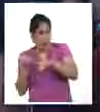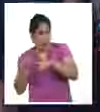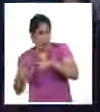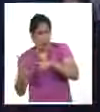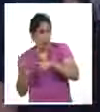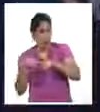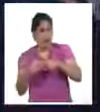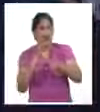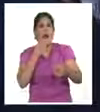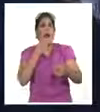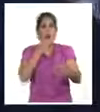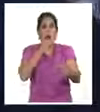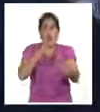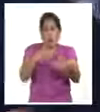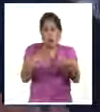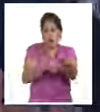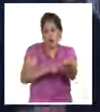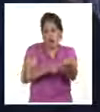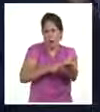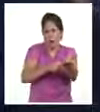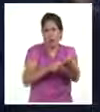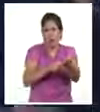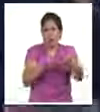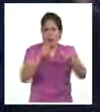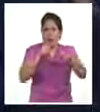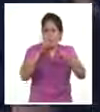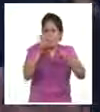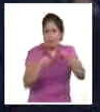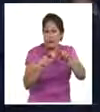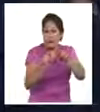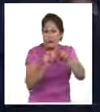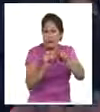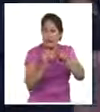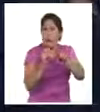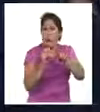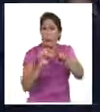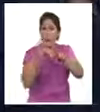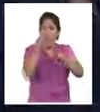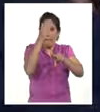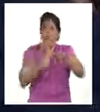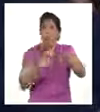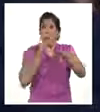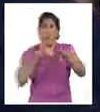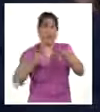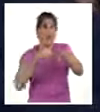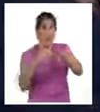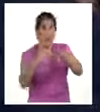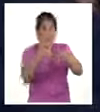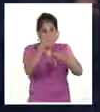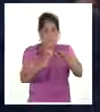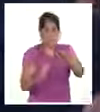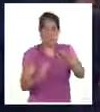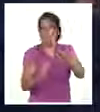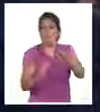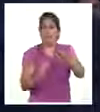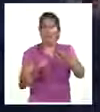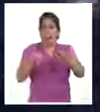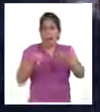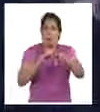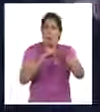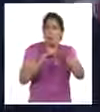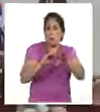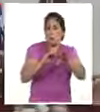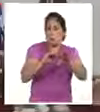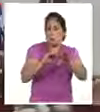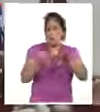de patología en cuestión que se está tratando. O para las lesiones terminales de alto grado, lesiones como llaman los especialistas en angiología, grado